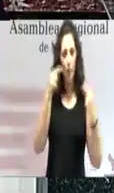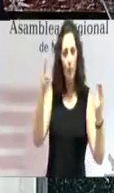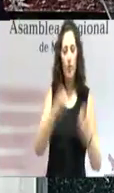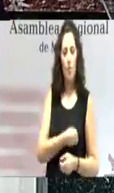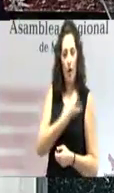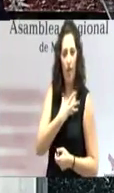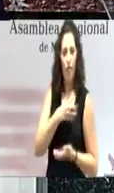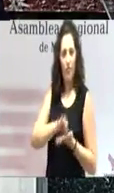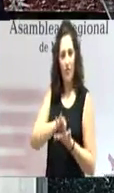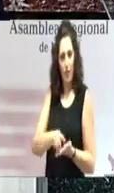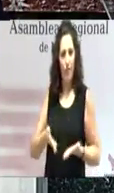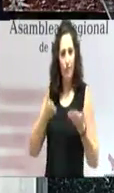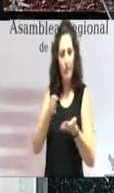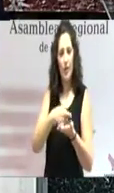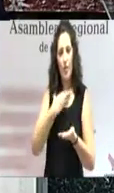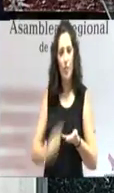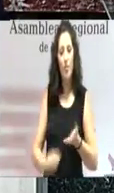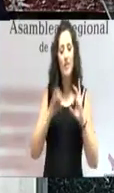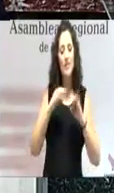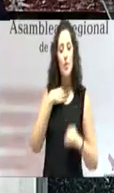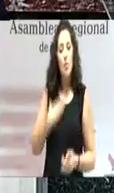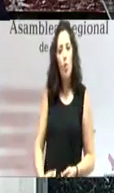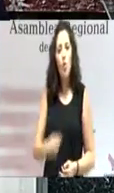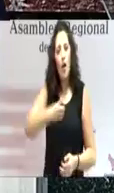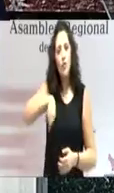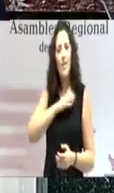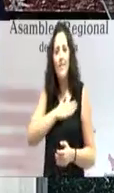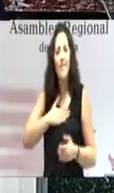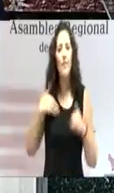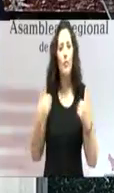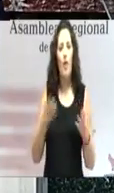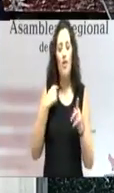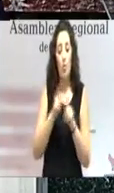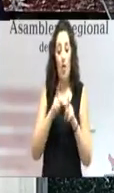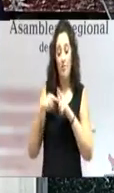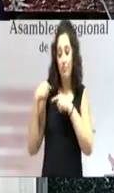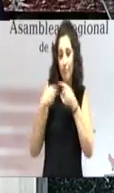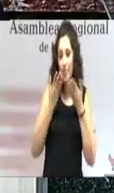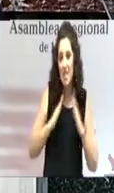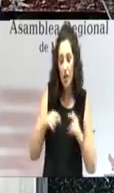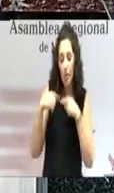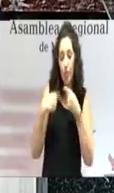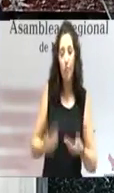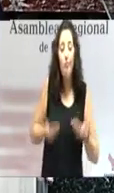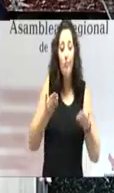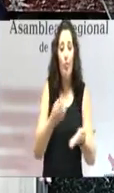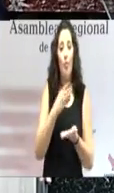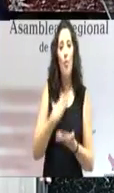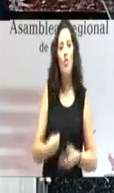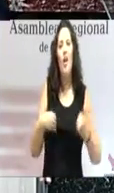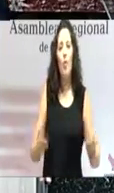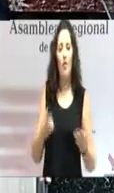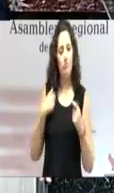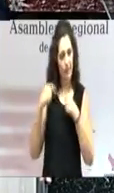nuestra región, construir esa Murcia que queremos legar a nuestros hijos. Hoy debemos seguir proyectando nuestra